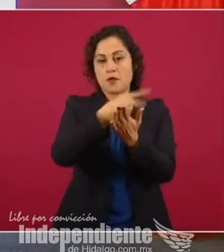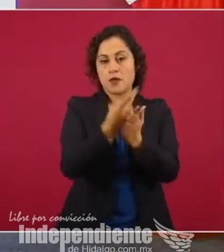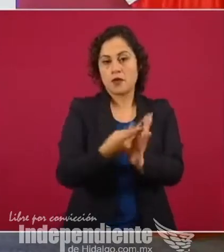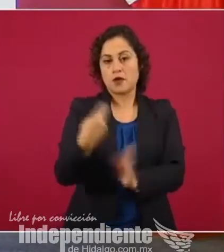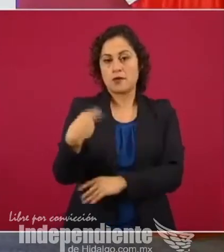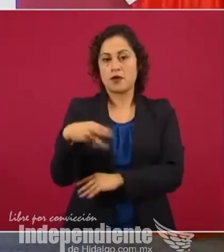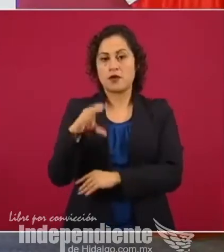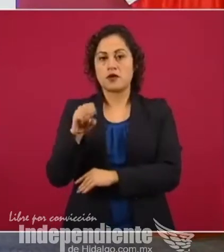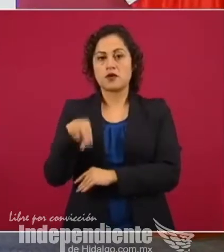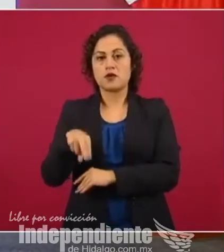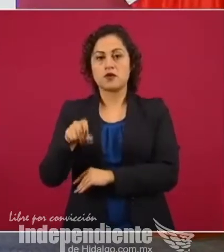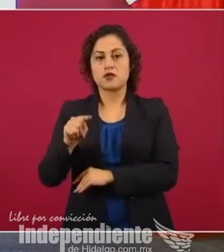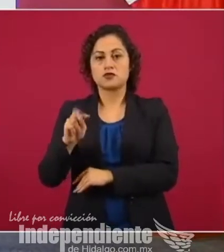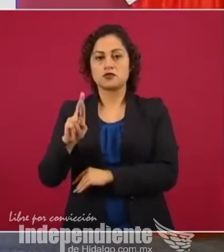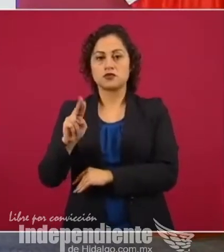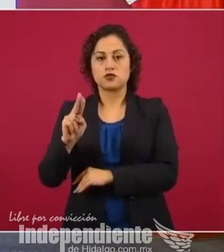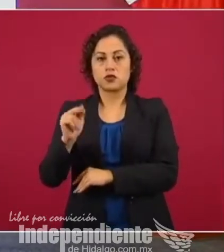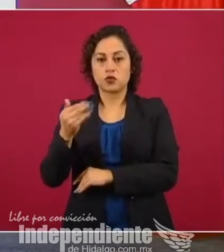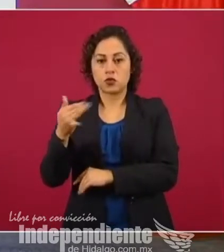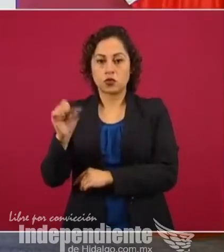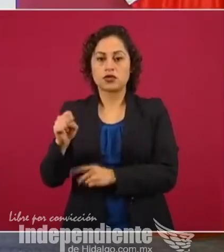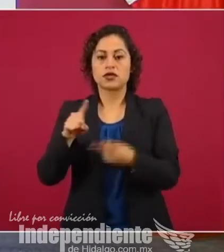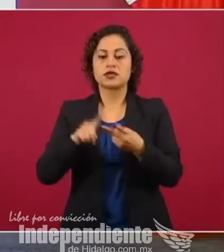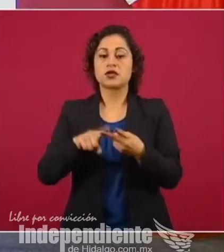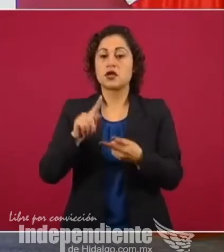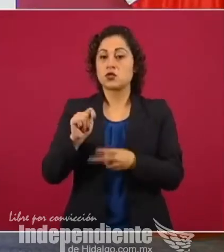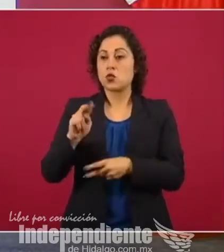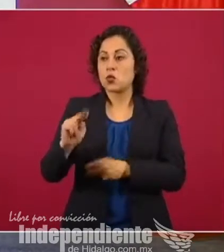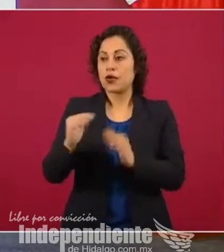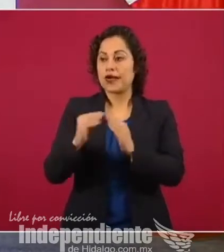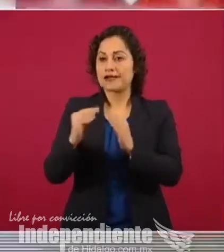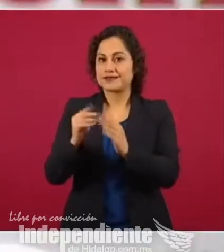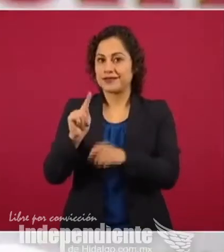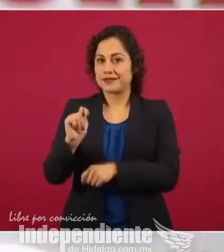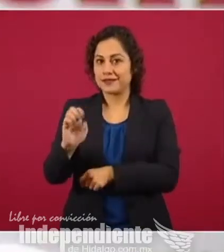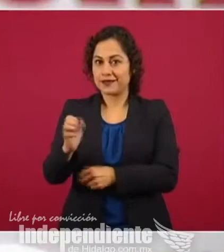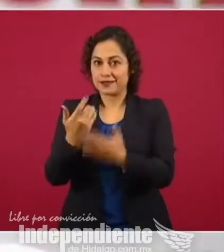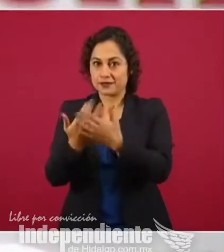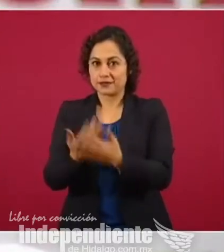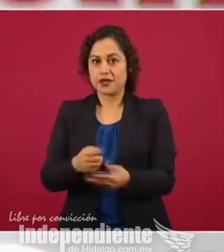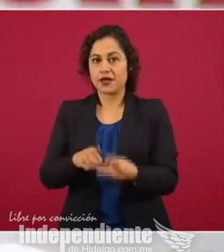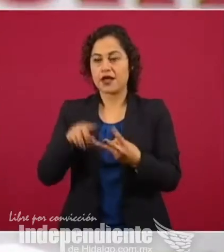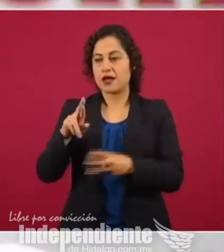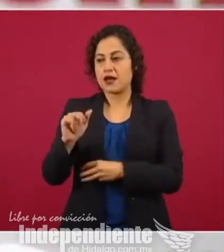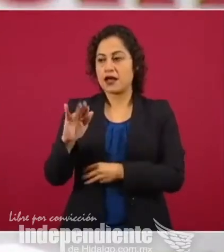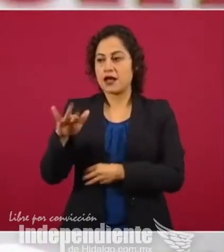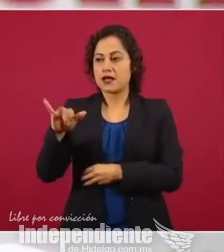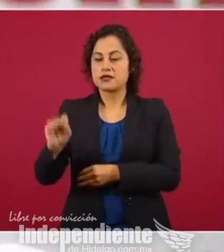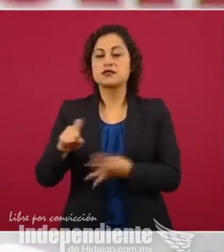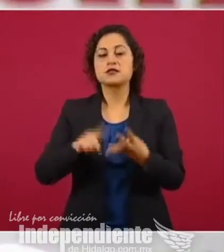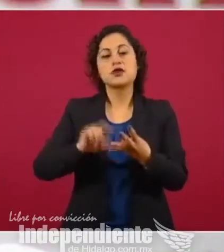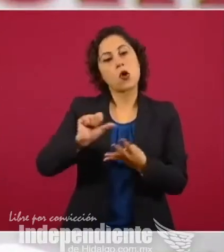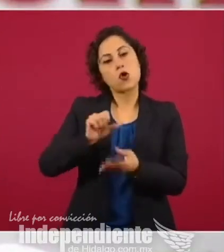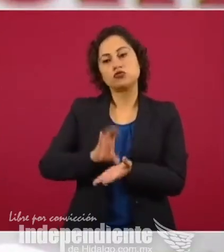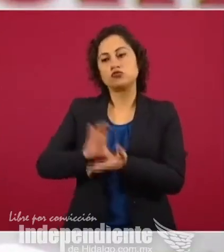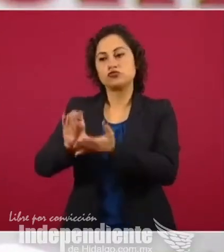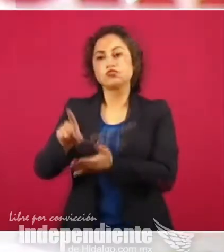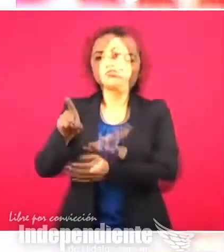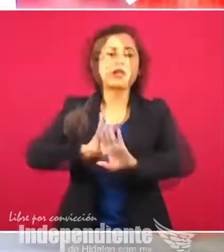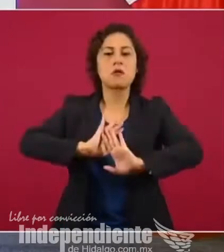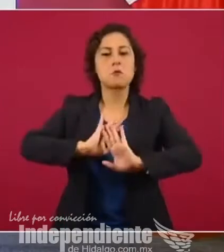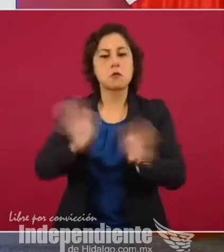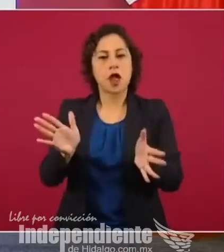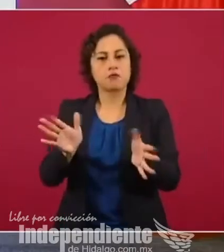7 de diciembre, arrancará el programa para convertir a pesos las unidades de medida y actualización, mejor conocidas como